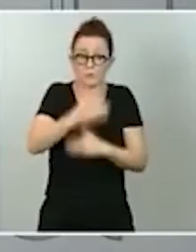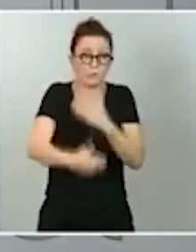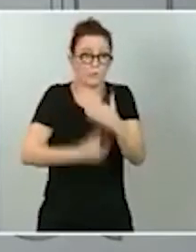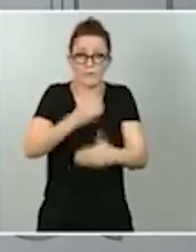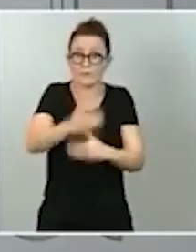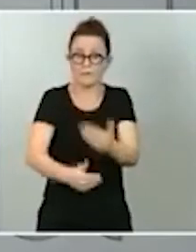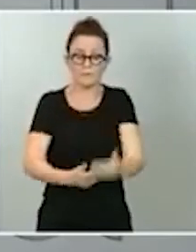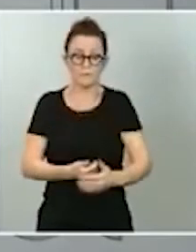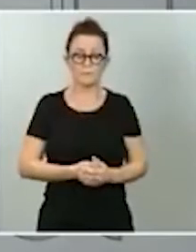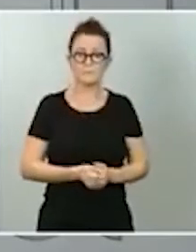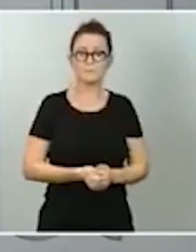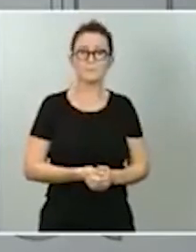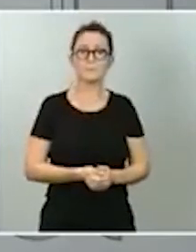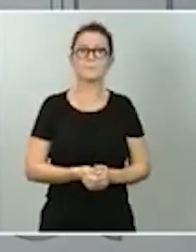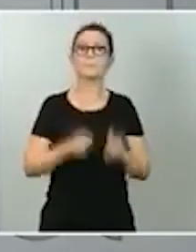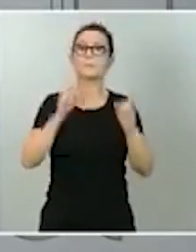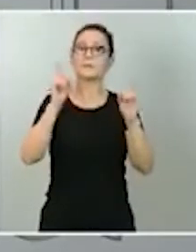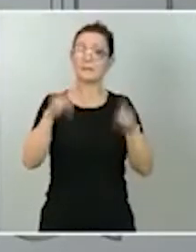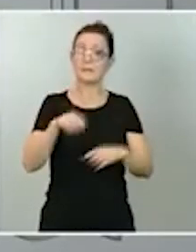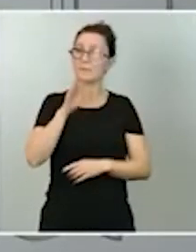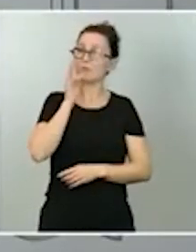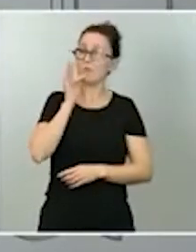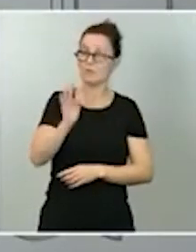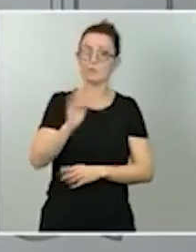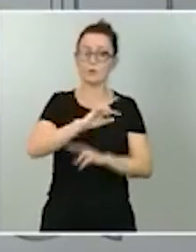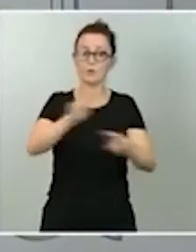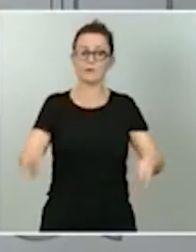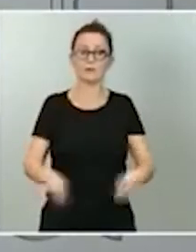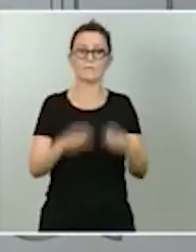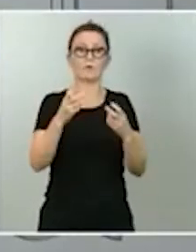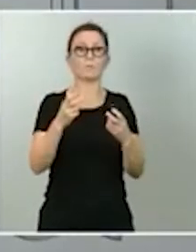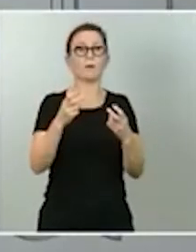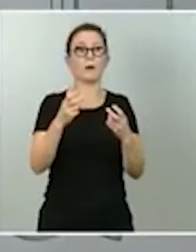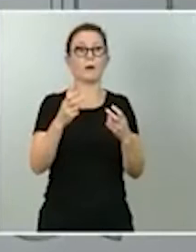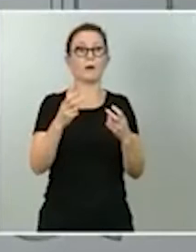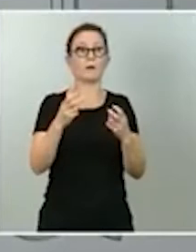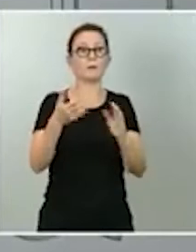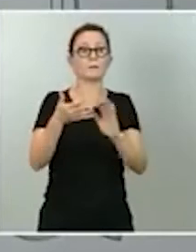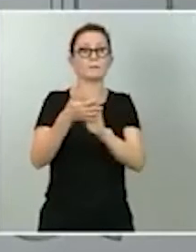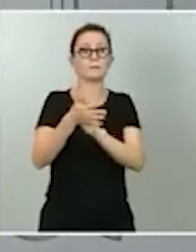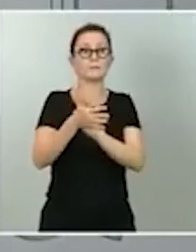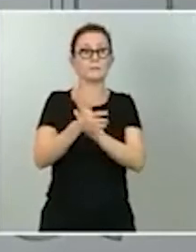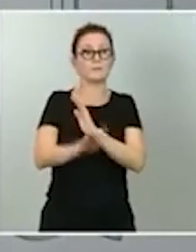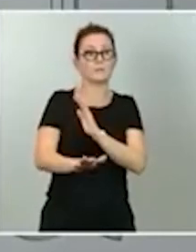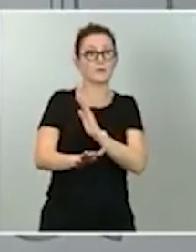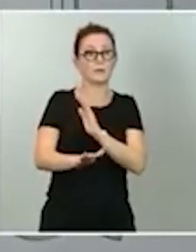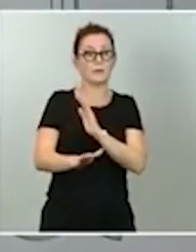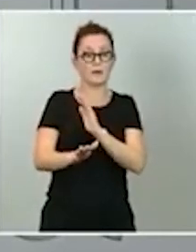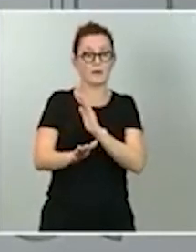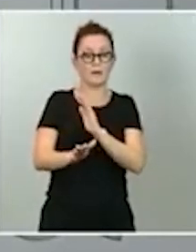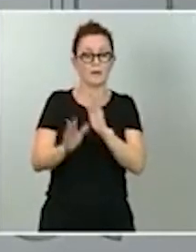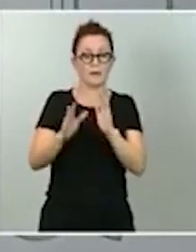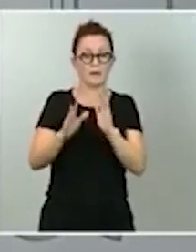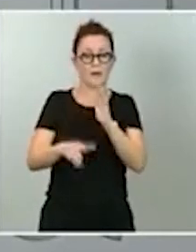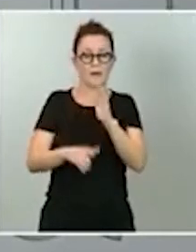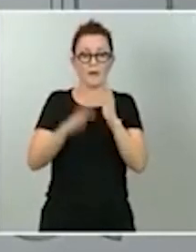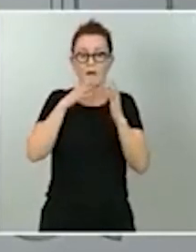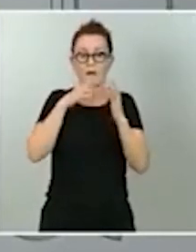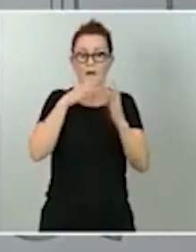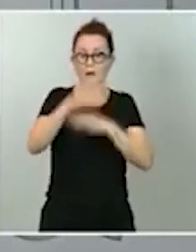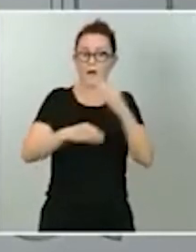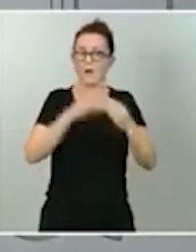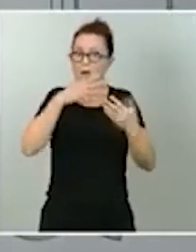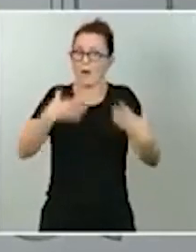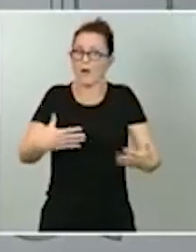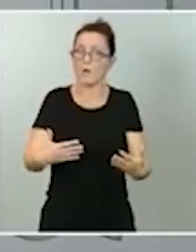también le puedo confirmar es que esta reforma no va a ser fruto ni de un momento concreto ni de una discusión acalorada, sino todo lo